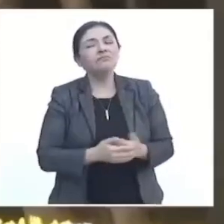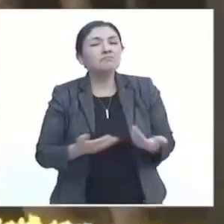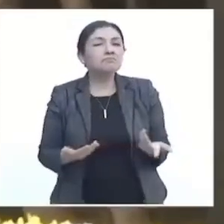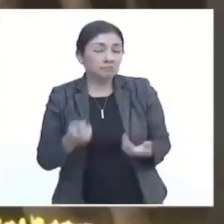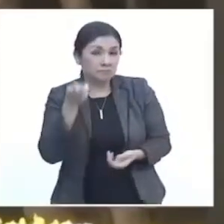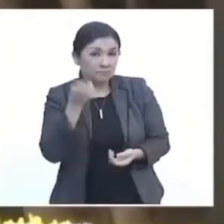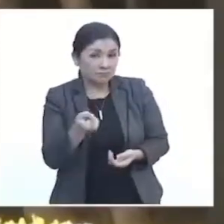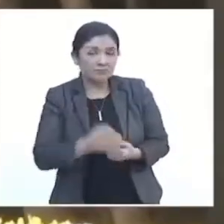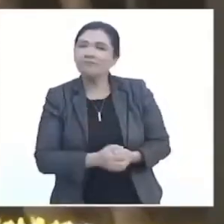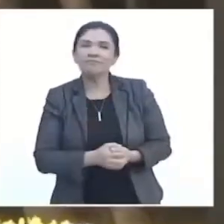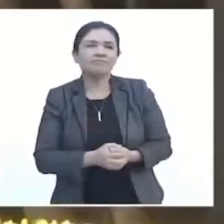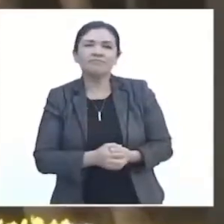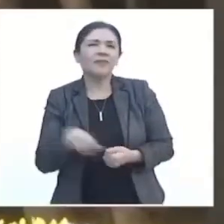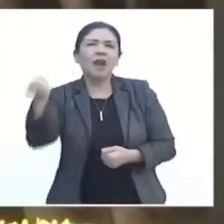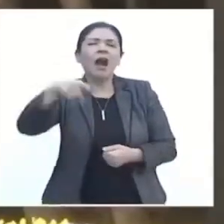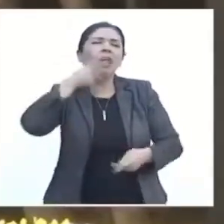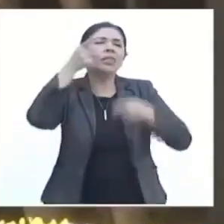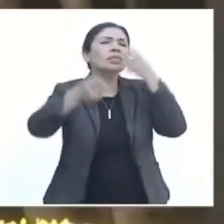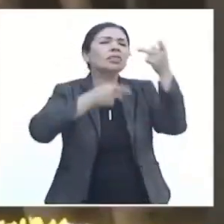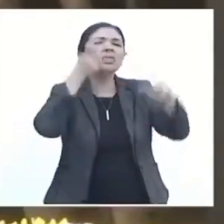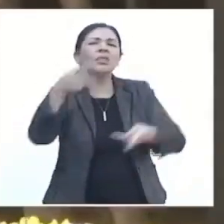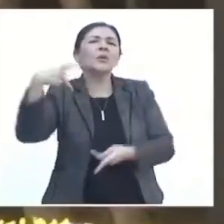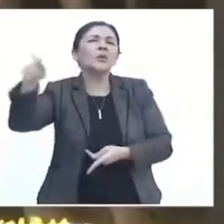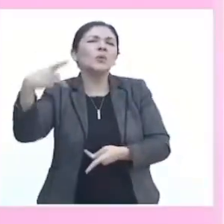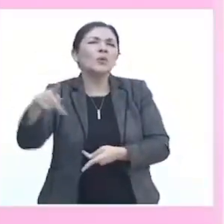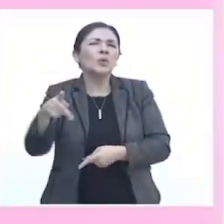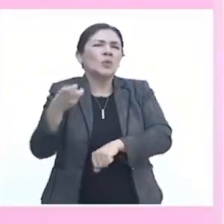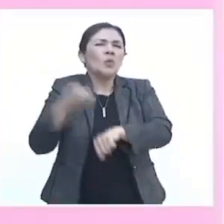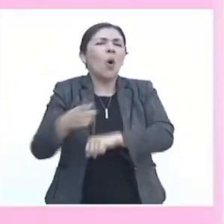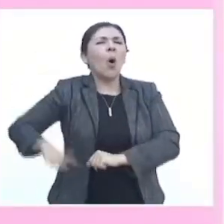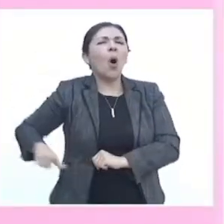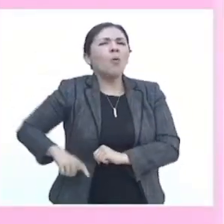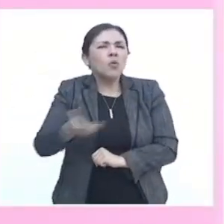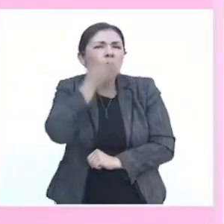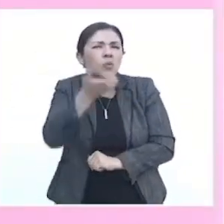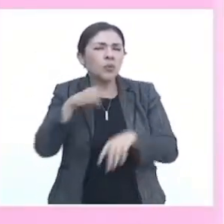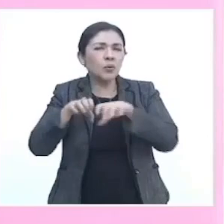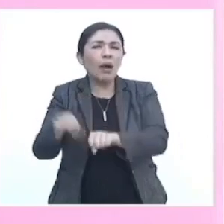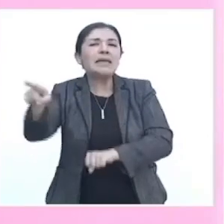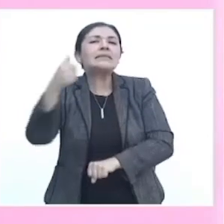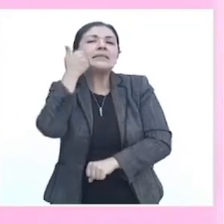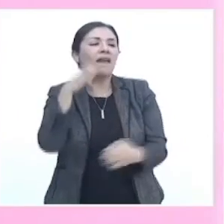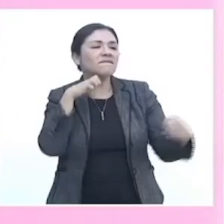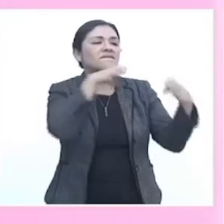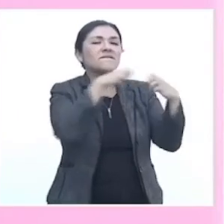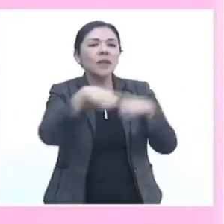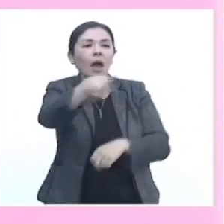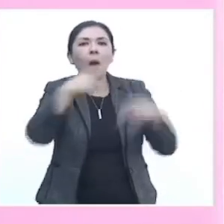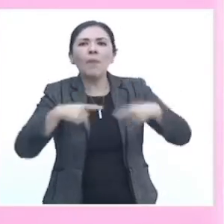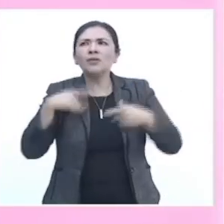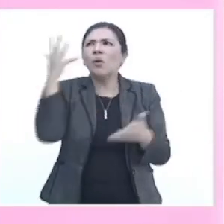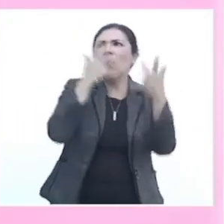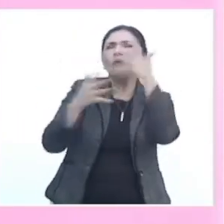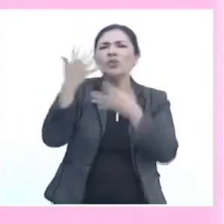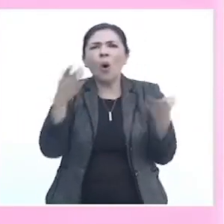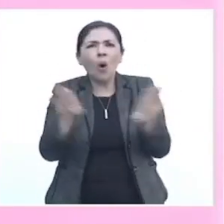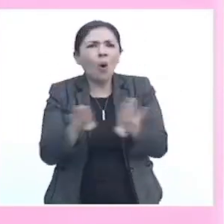no es más que propaganda conservadora que sólo busca engañar y confundir a la gente.